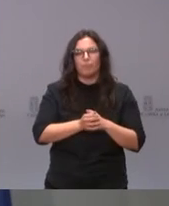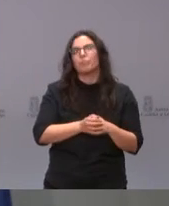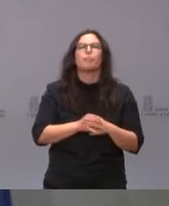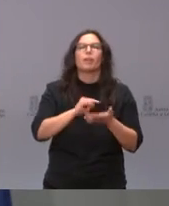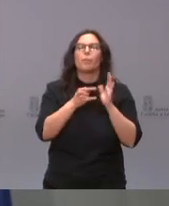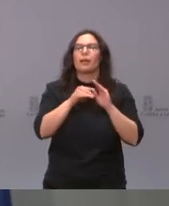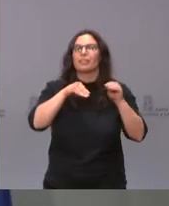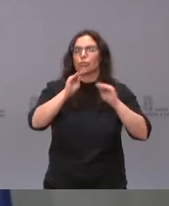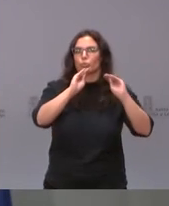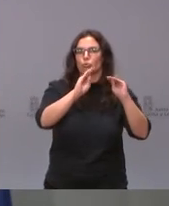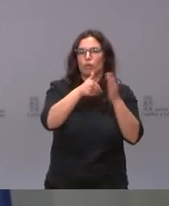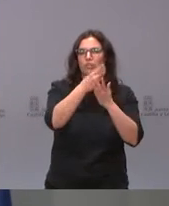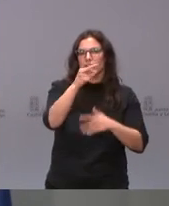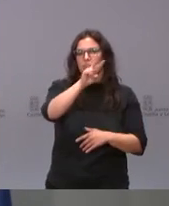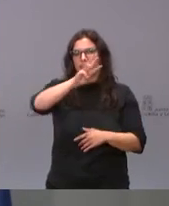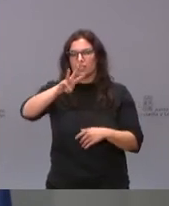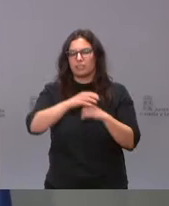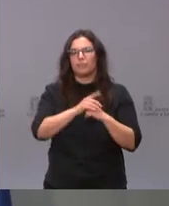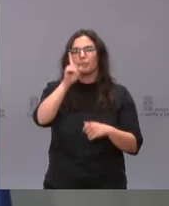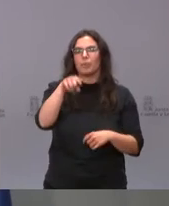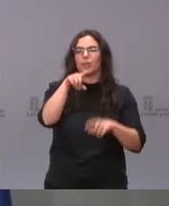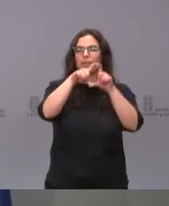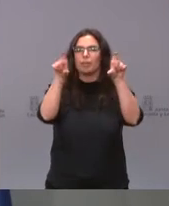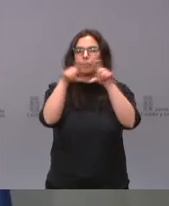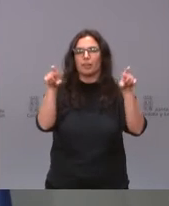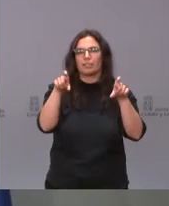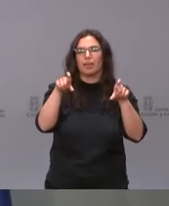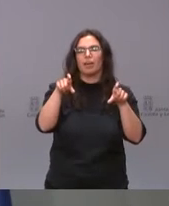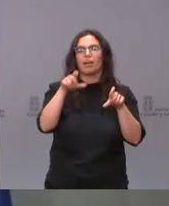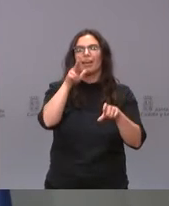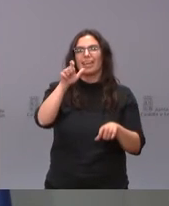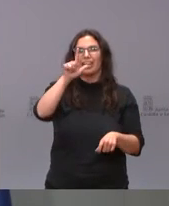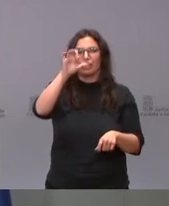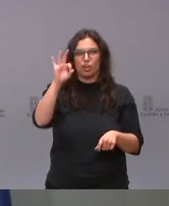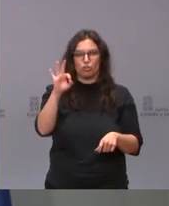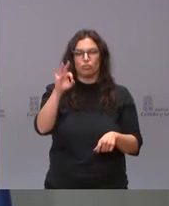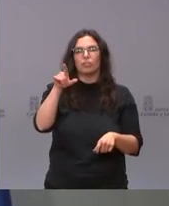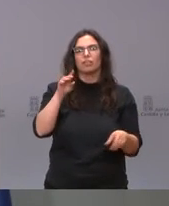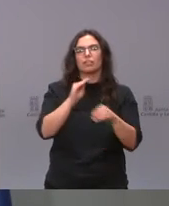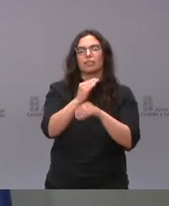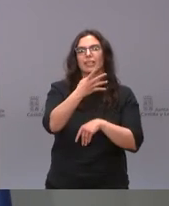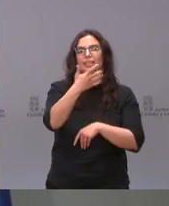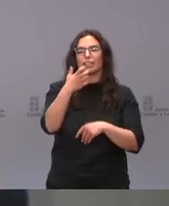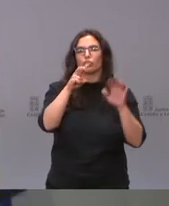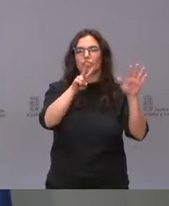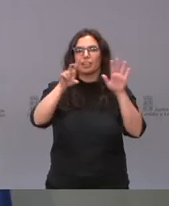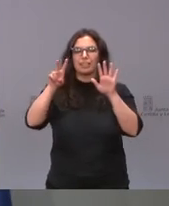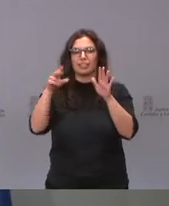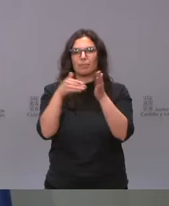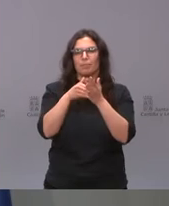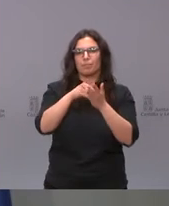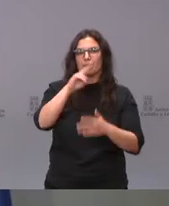empresa Dulces y Conservas Helios, que va a recibir una subvención de 567.000 euros para una